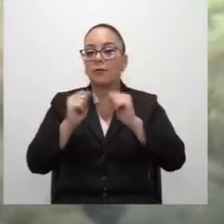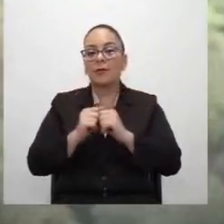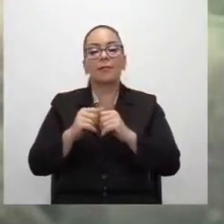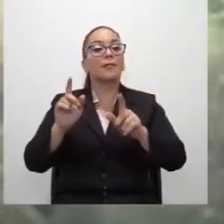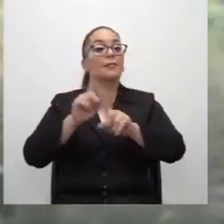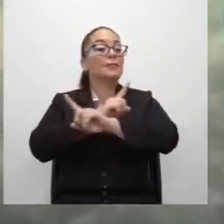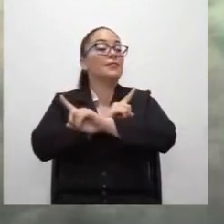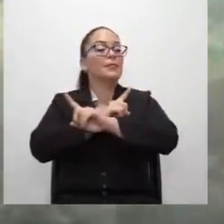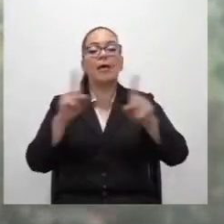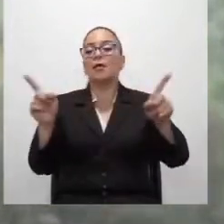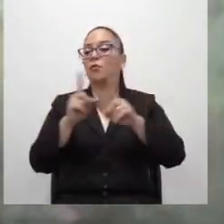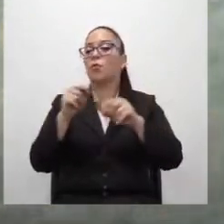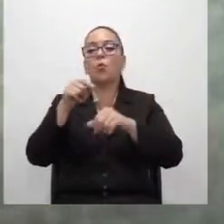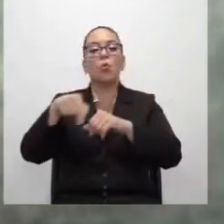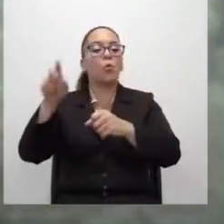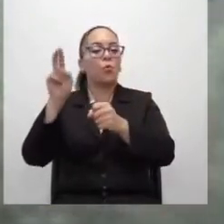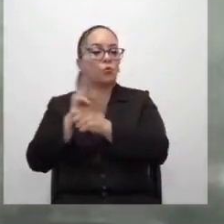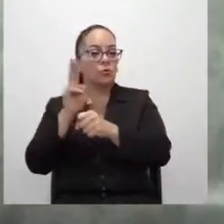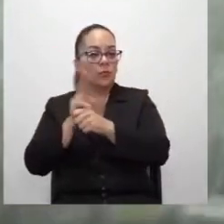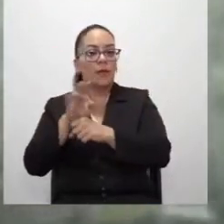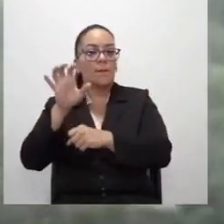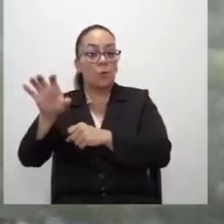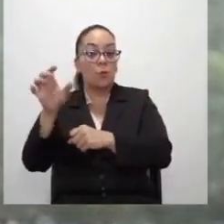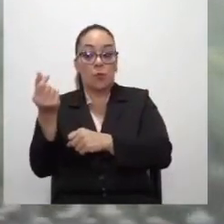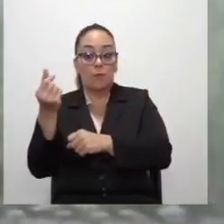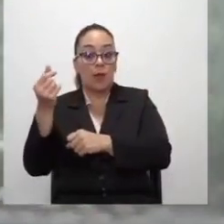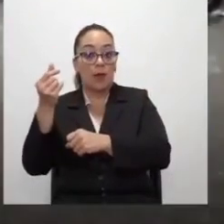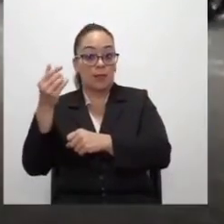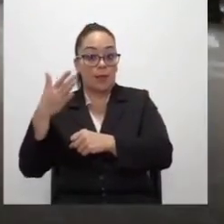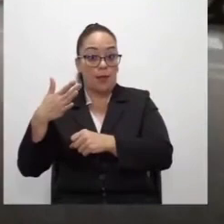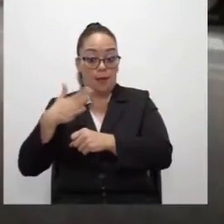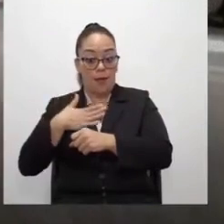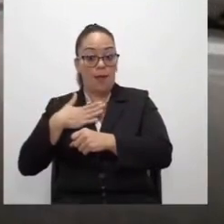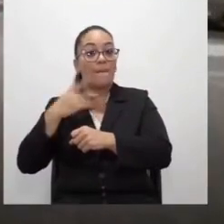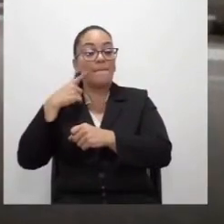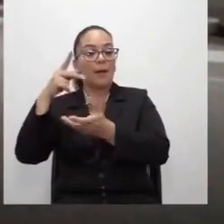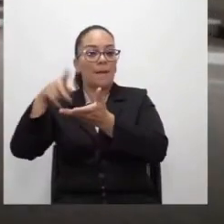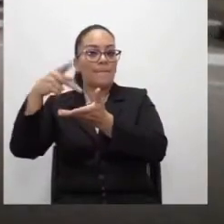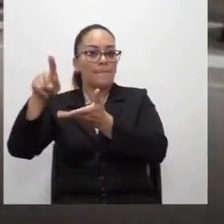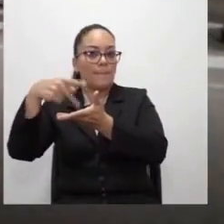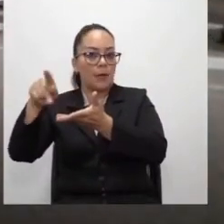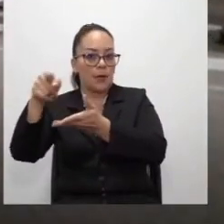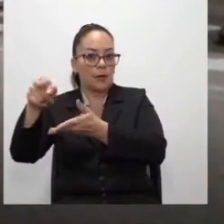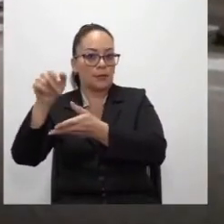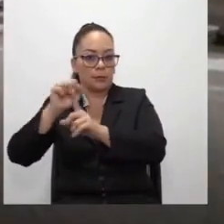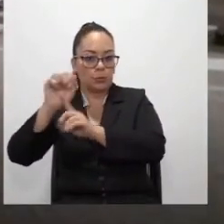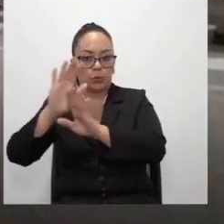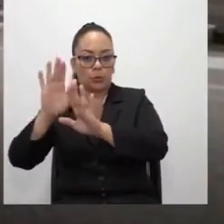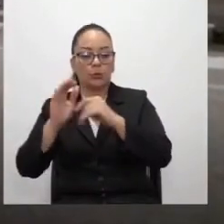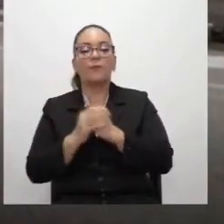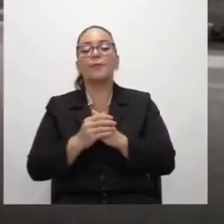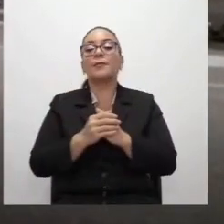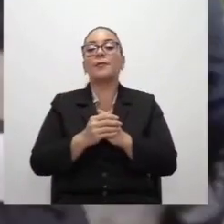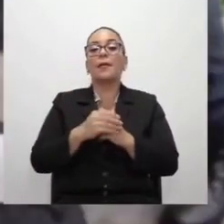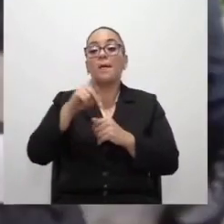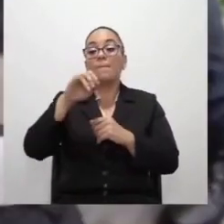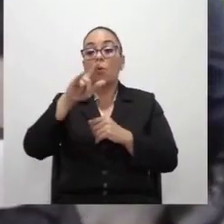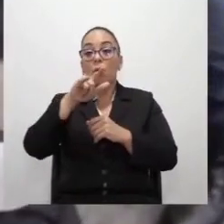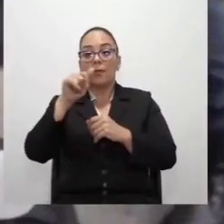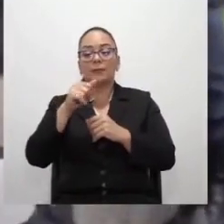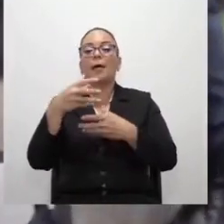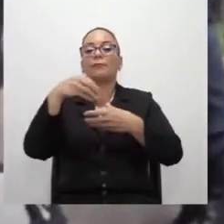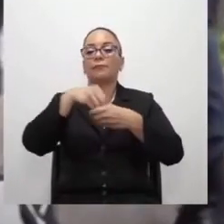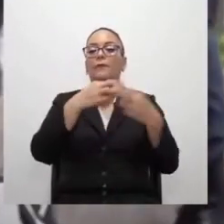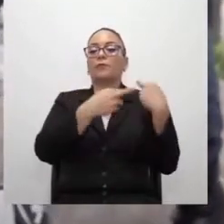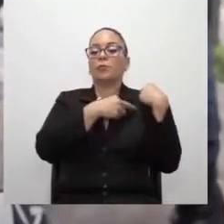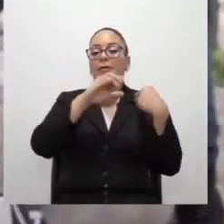tendrán que utilizar de su propio dinero para hacer frente a estas eventualidades. La póliza incluye responsabilidad